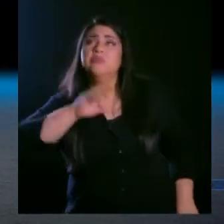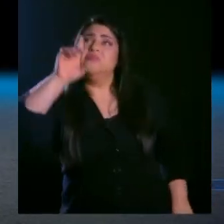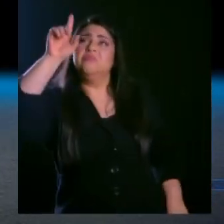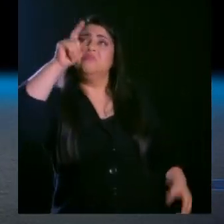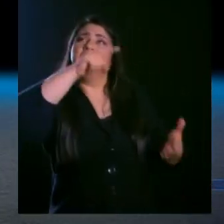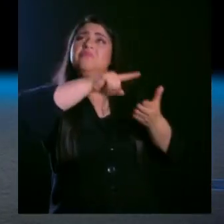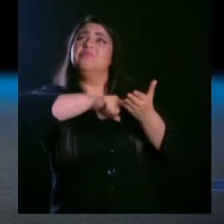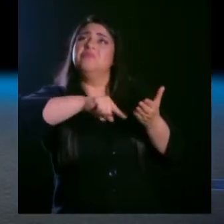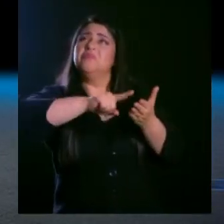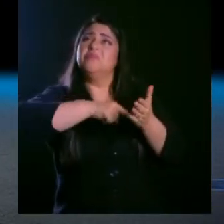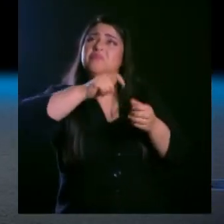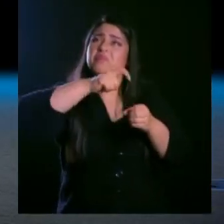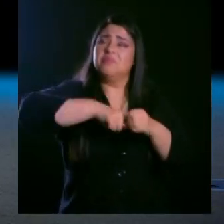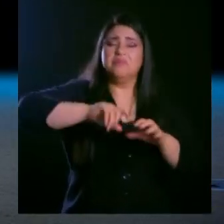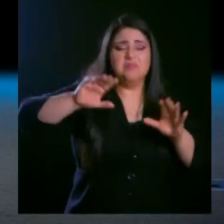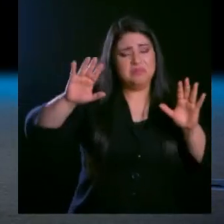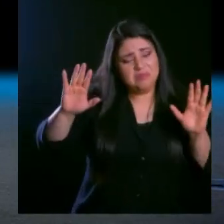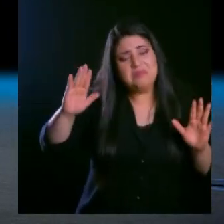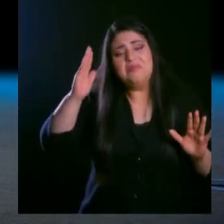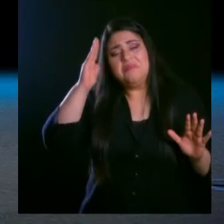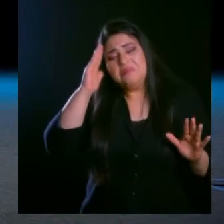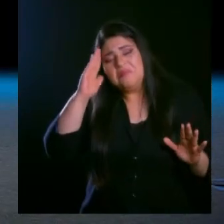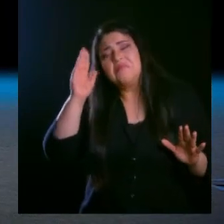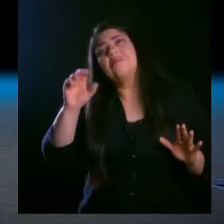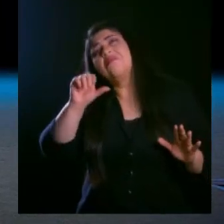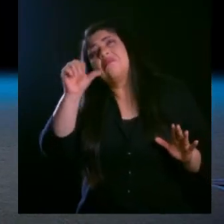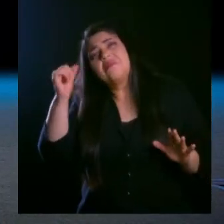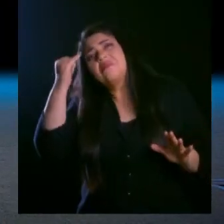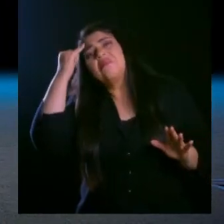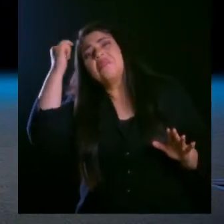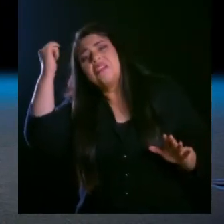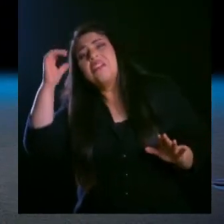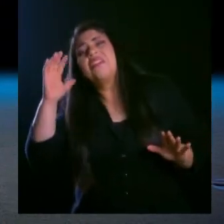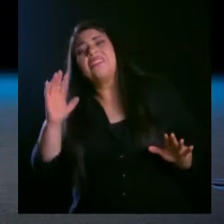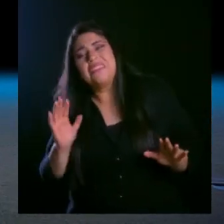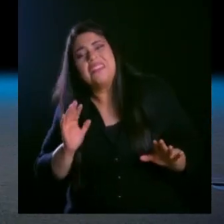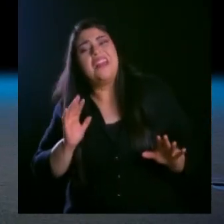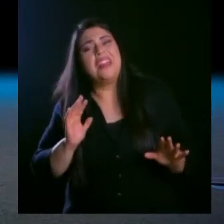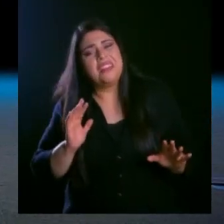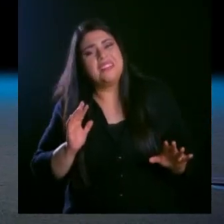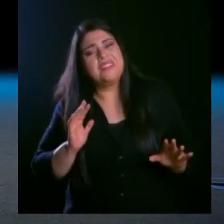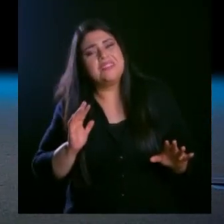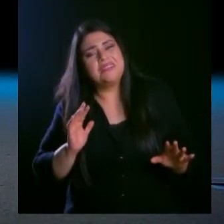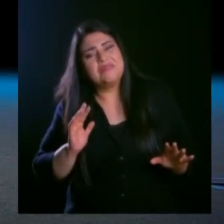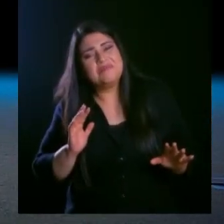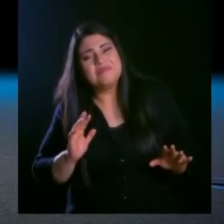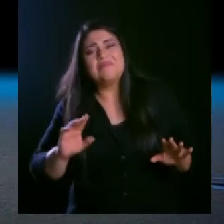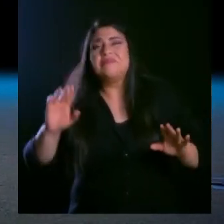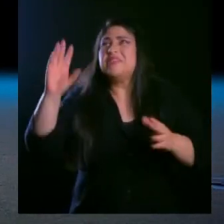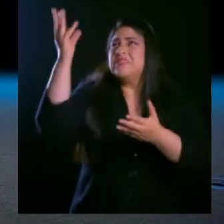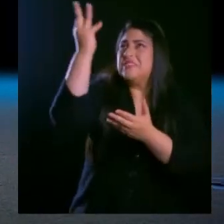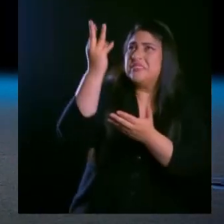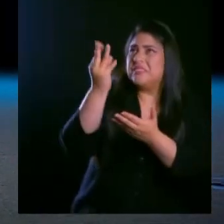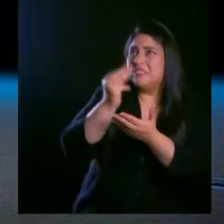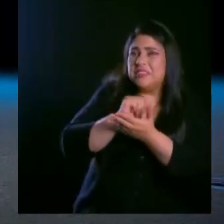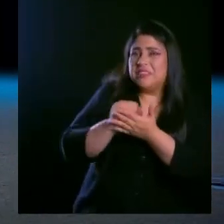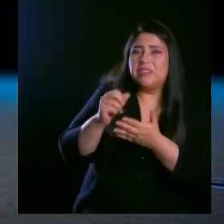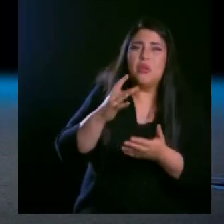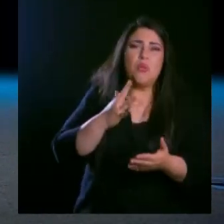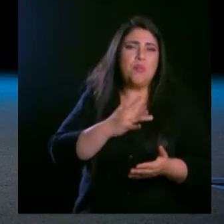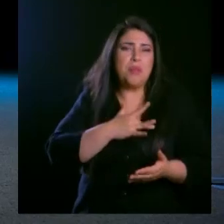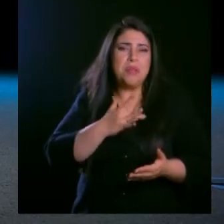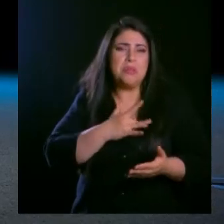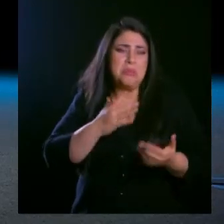No es que yo creo que si tengo voto, yo quiero votar que, miren, que si el Espíritu Santo ya me tocó, yo voy